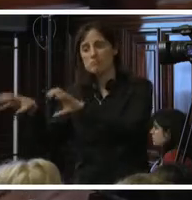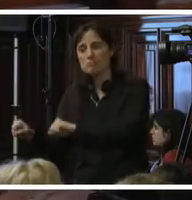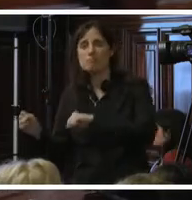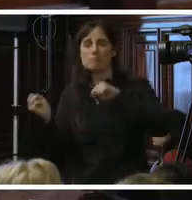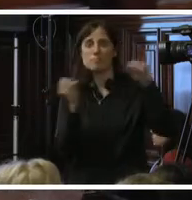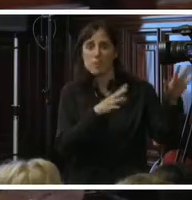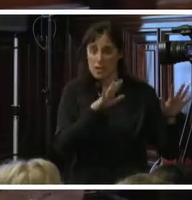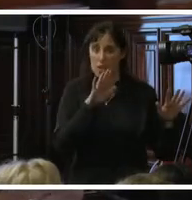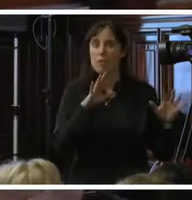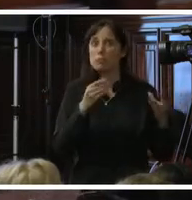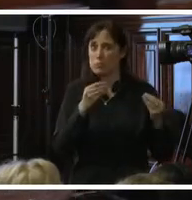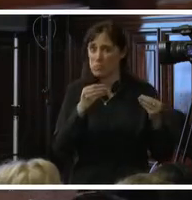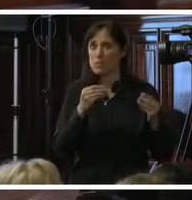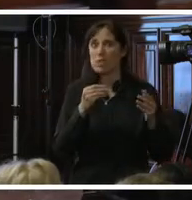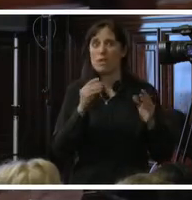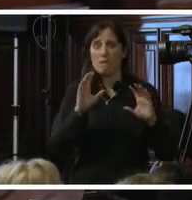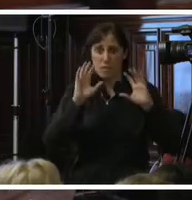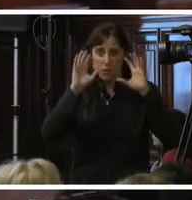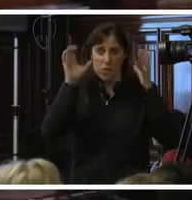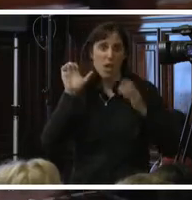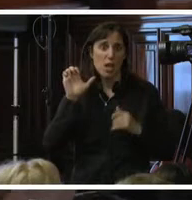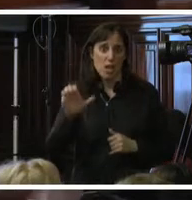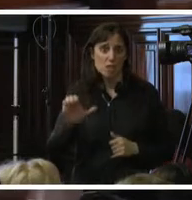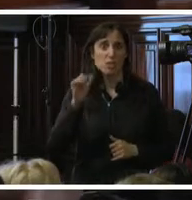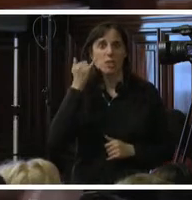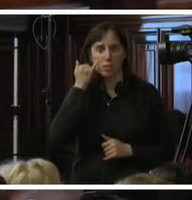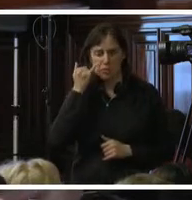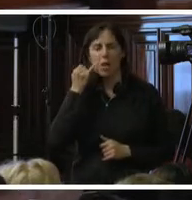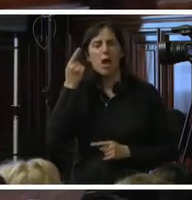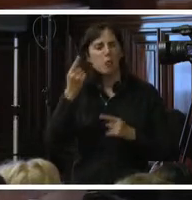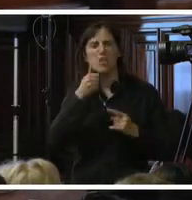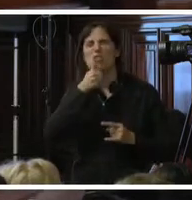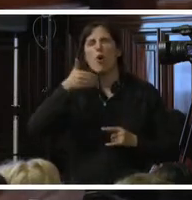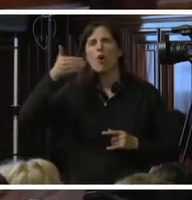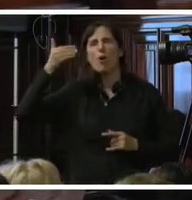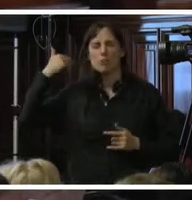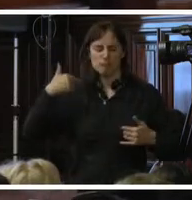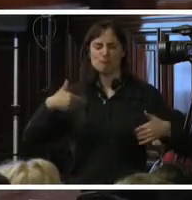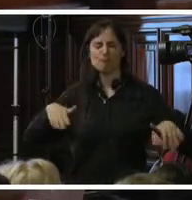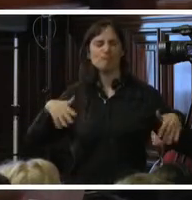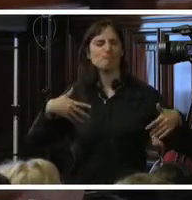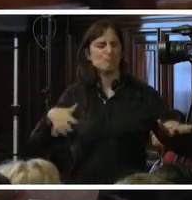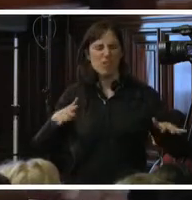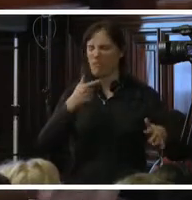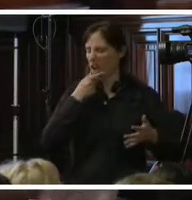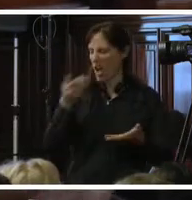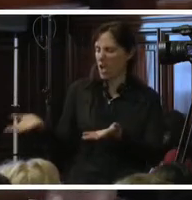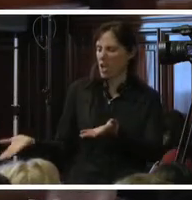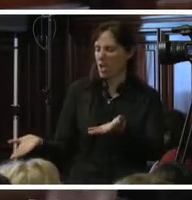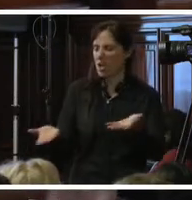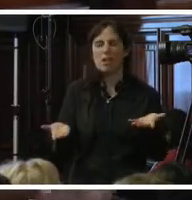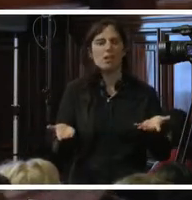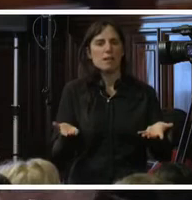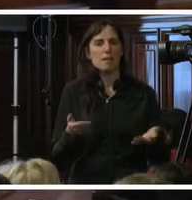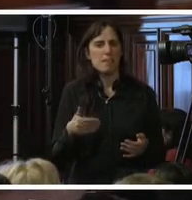violencia sexual históricamente permitida, históricamente facilitada, y que